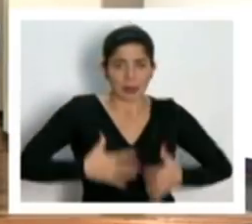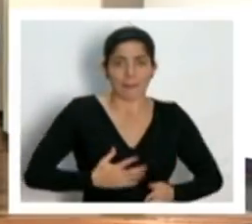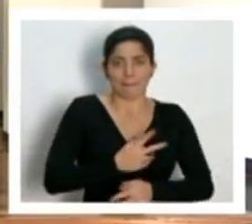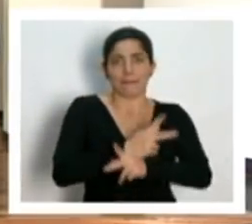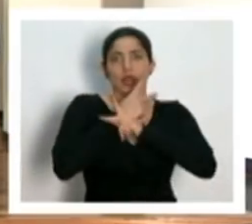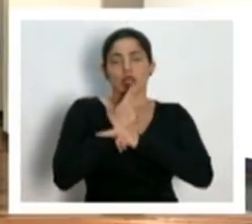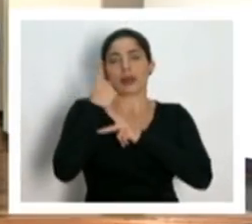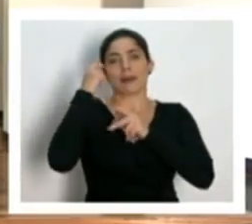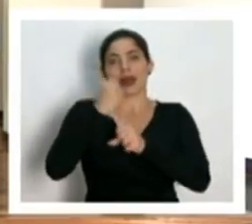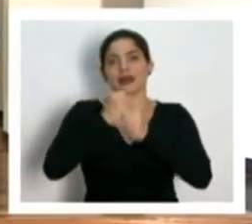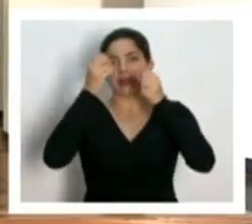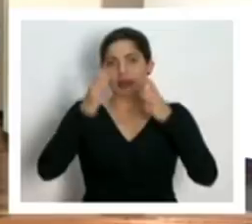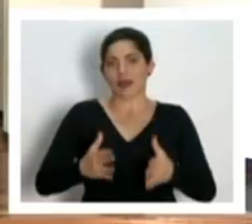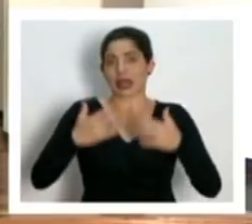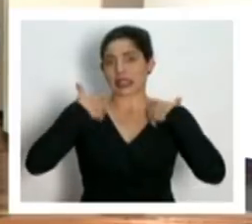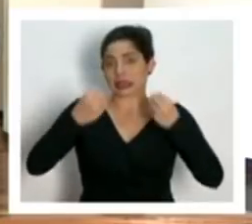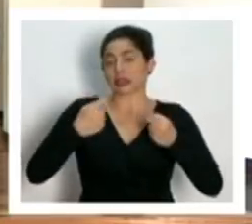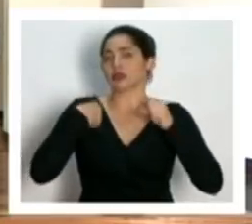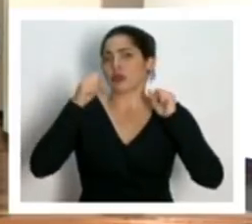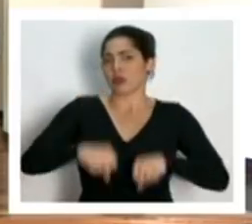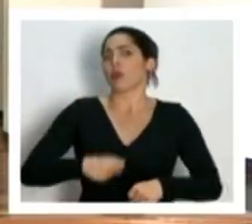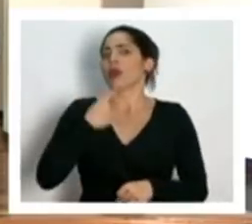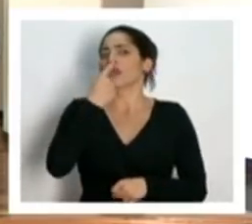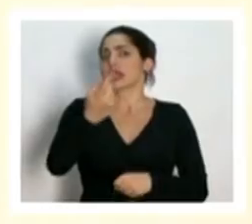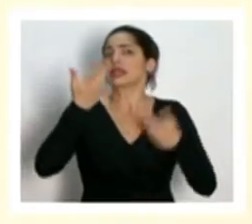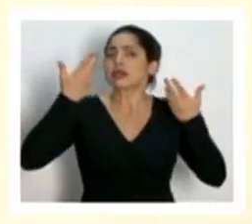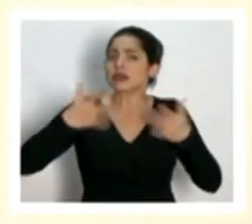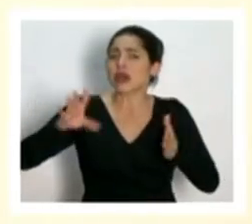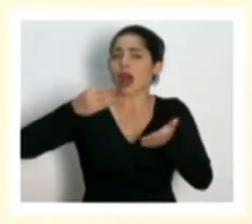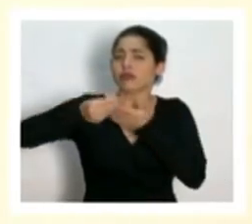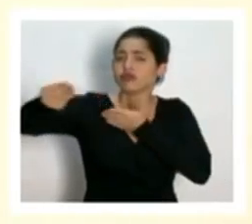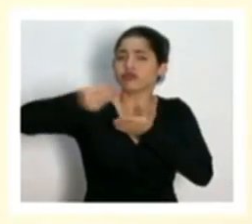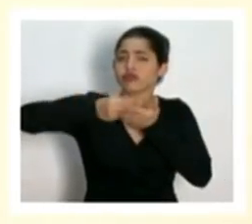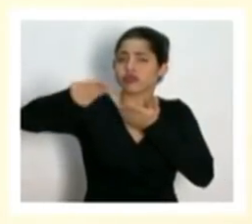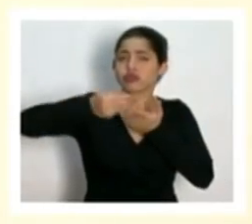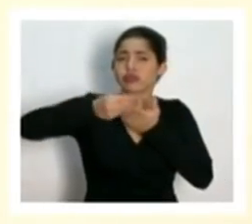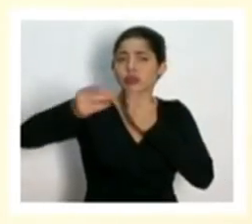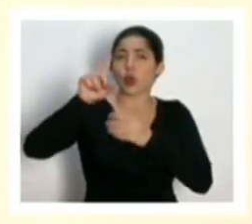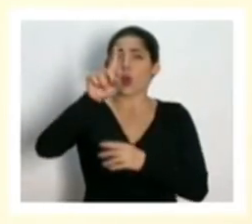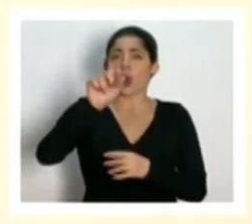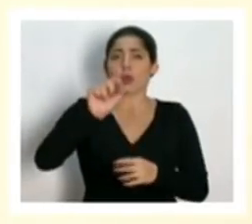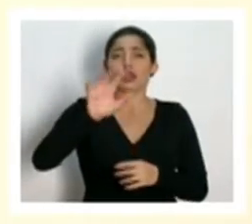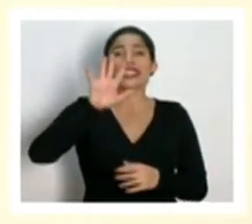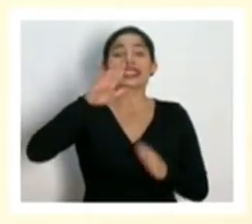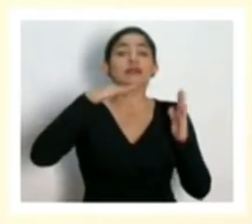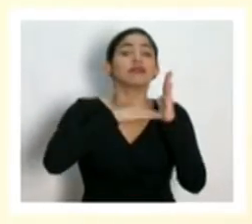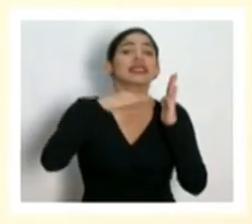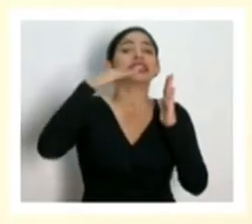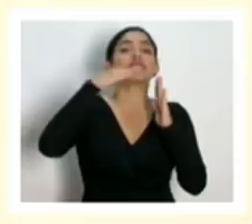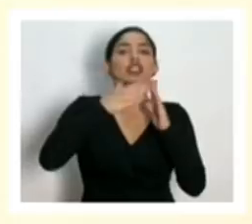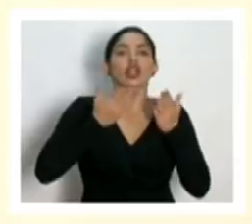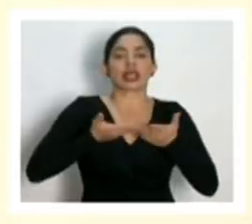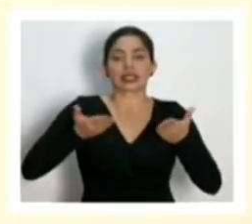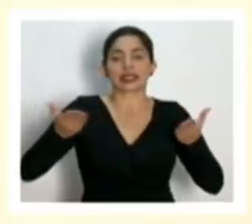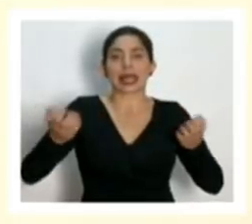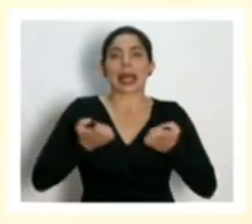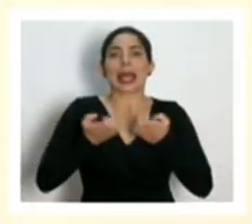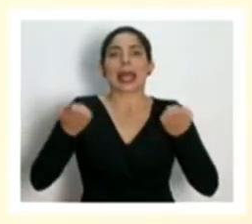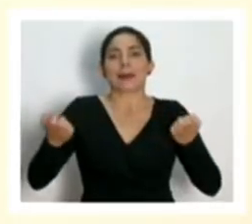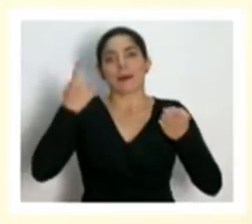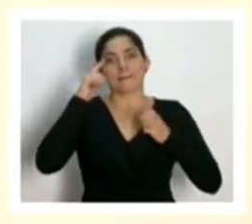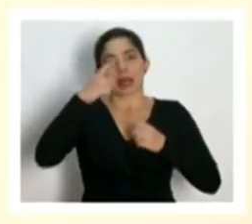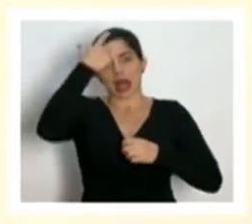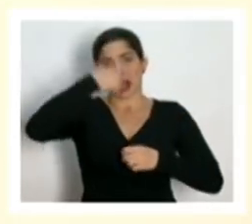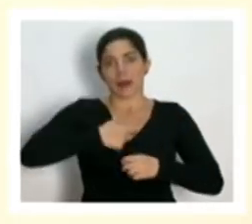trabajadores de la salud les puedo decir que ya se han adquirido 1.5 millones de unidades de equipo de protección